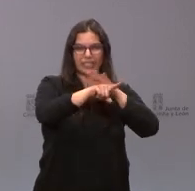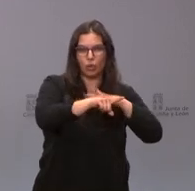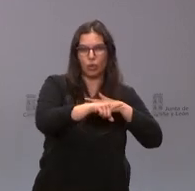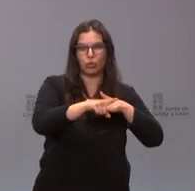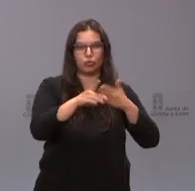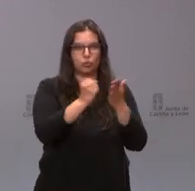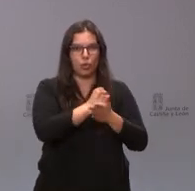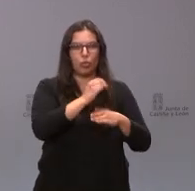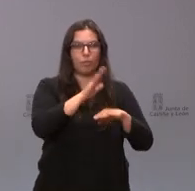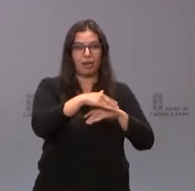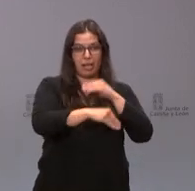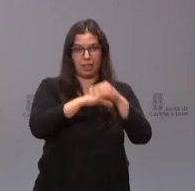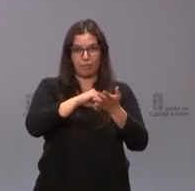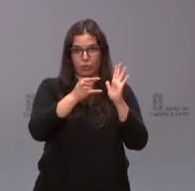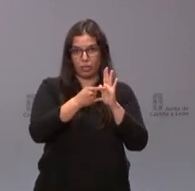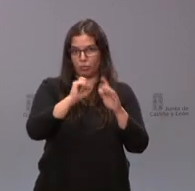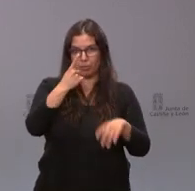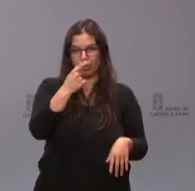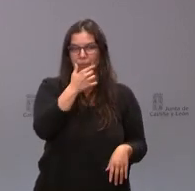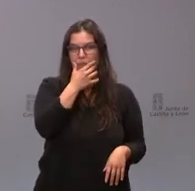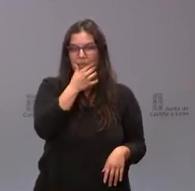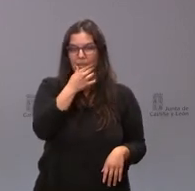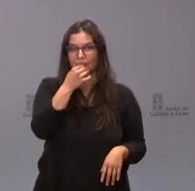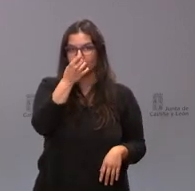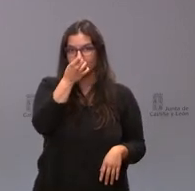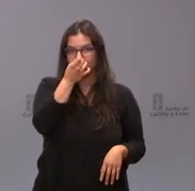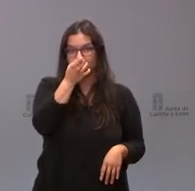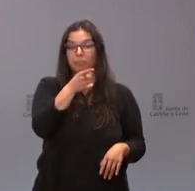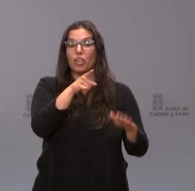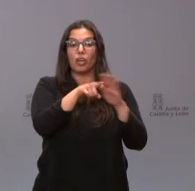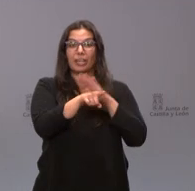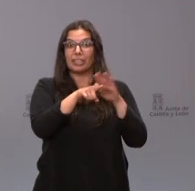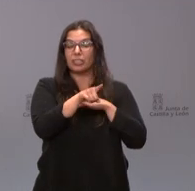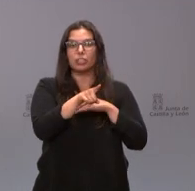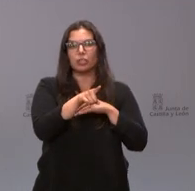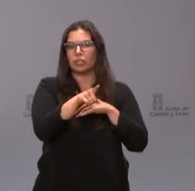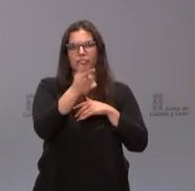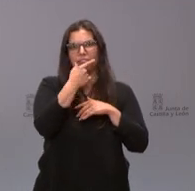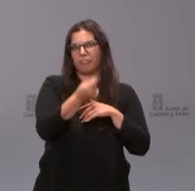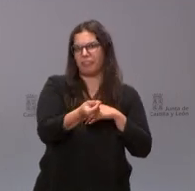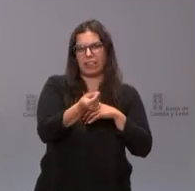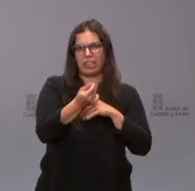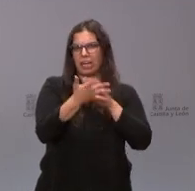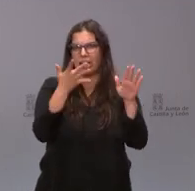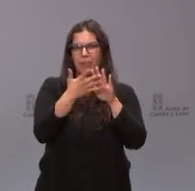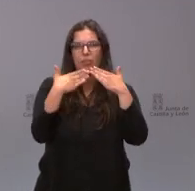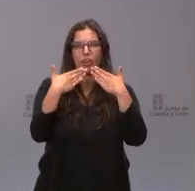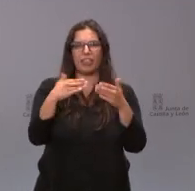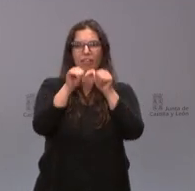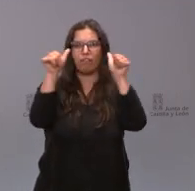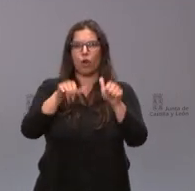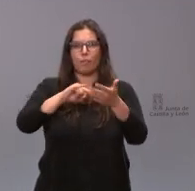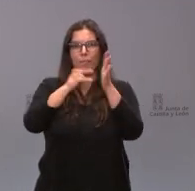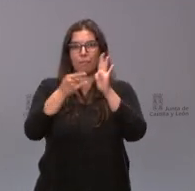para poder llevar a cabo este proyecto estos trámites urbanísticos van a ser más sencillos y más rápidos a través de la fórmula del plan regional ese plan